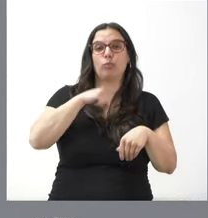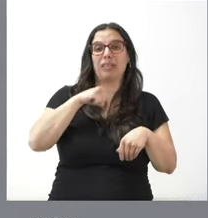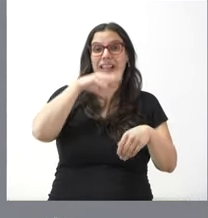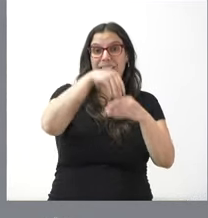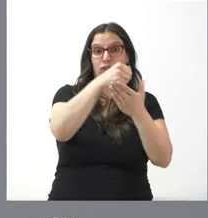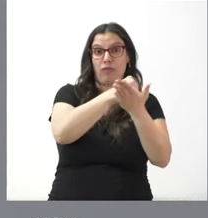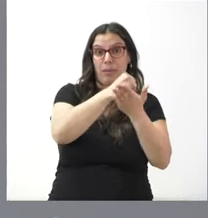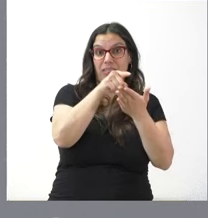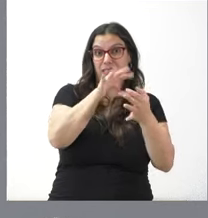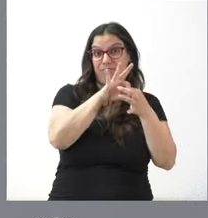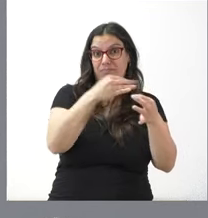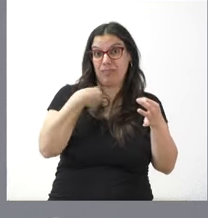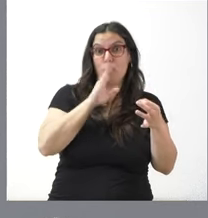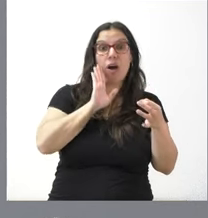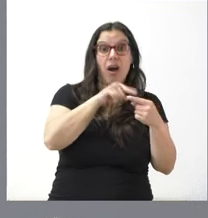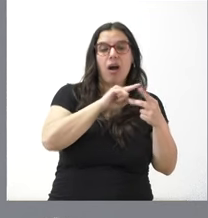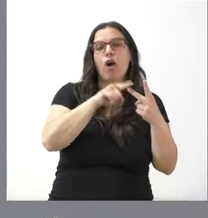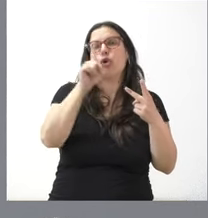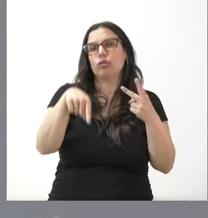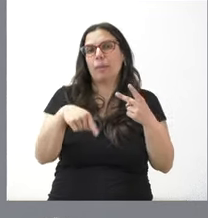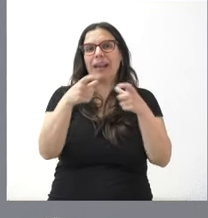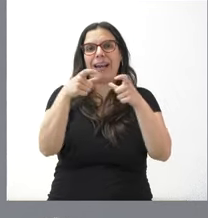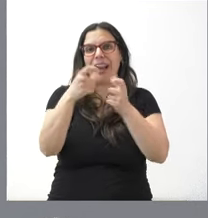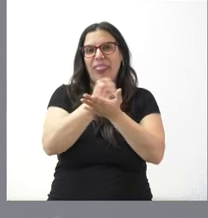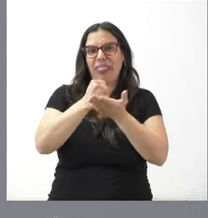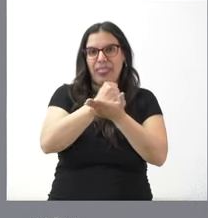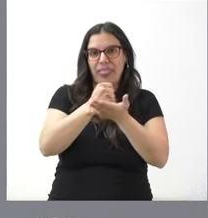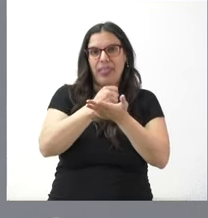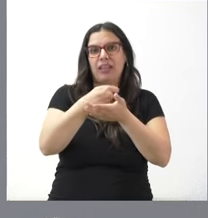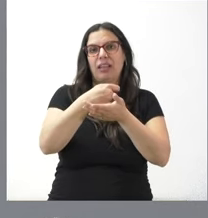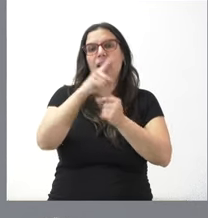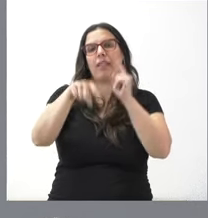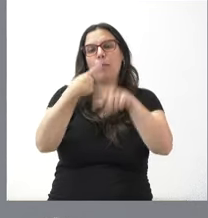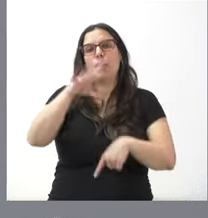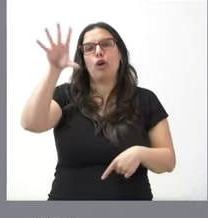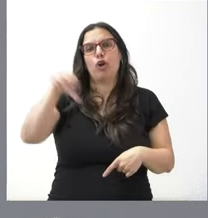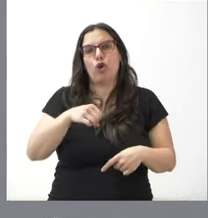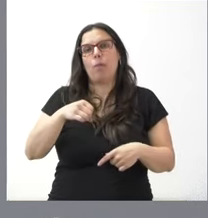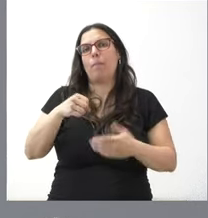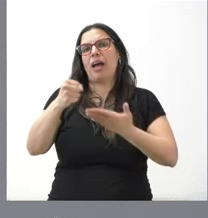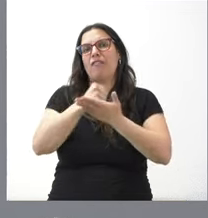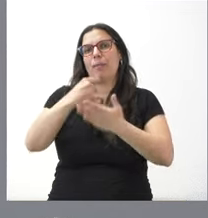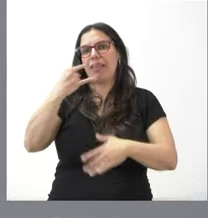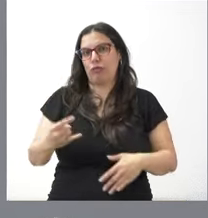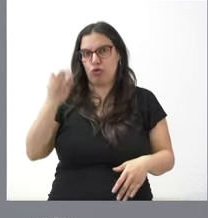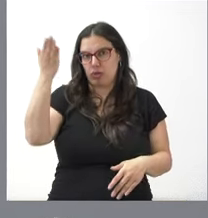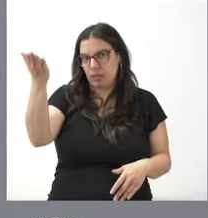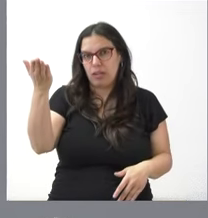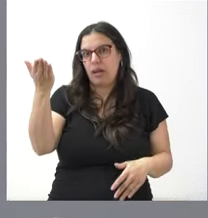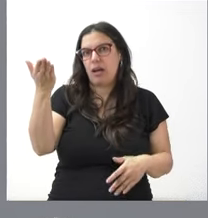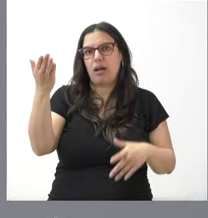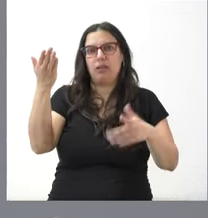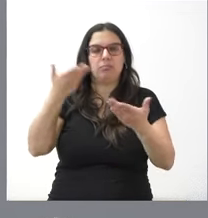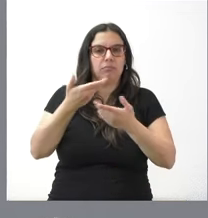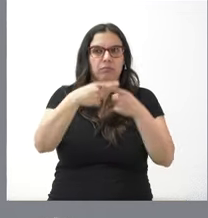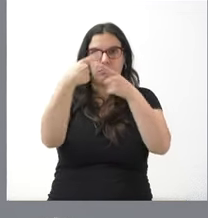en este expediente, como los medicamentos prescritos que luego se adquieren mediante receta electrónica a través de las oficinas